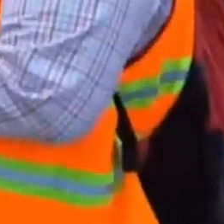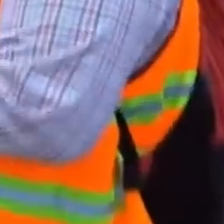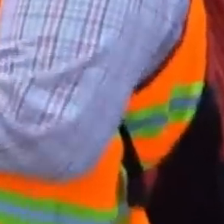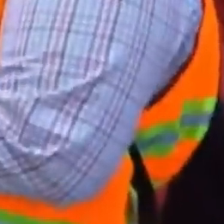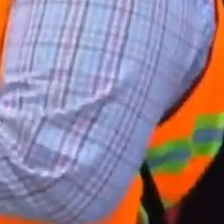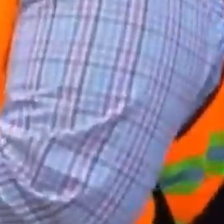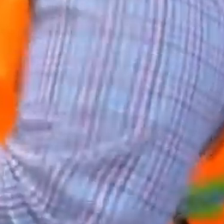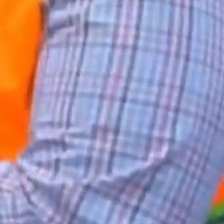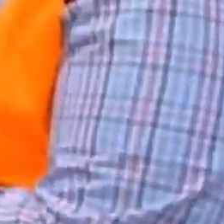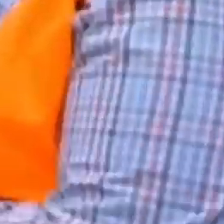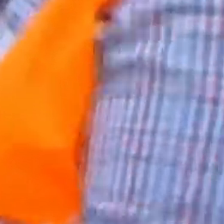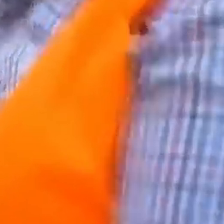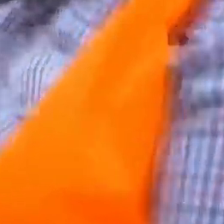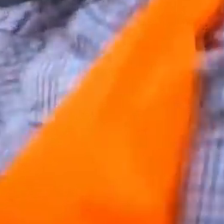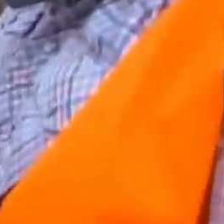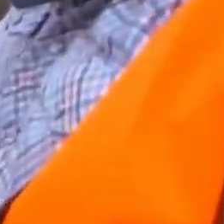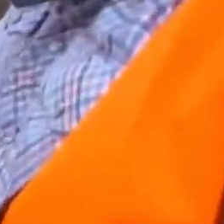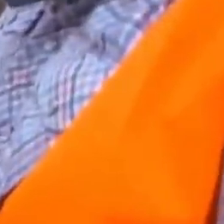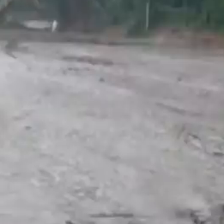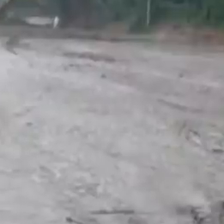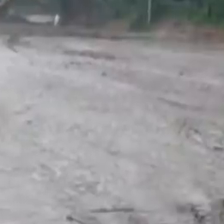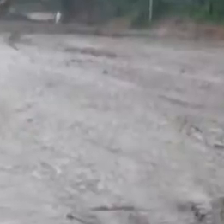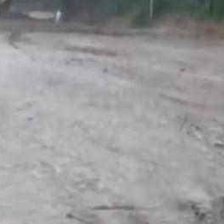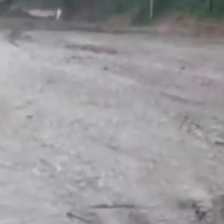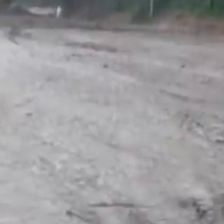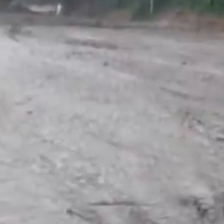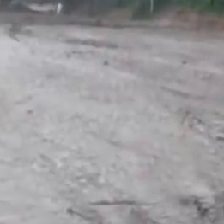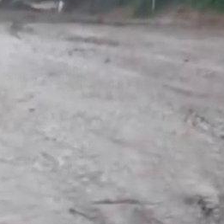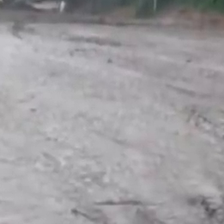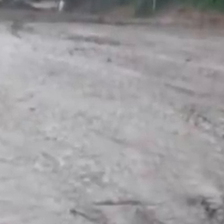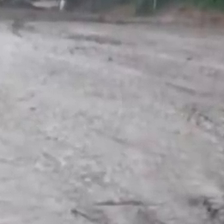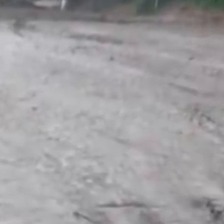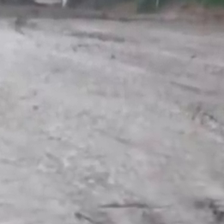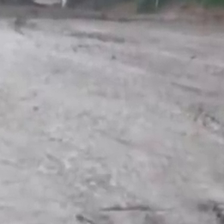la intención de honrar y revitalizar la historia de esta región del país.